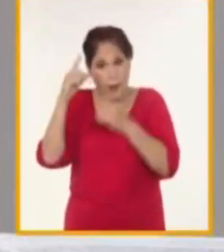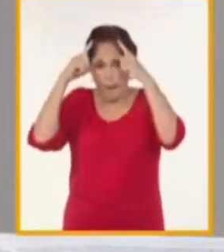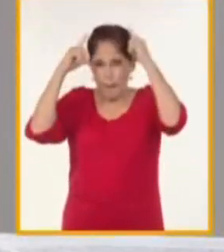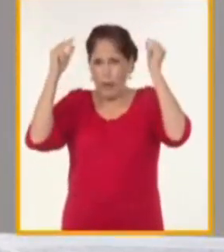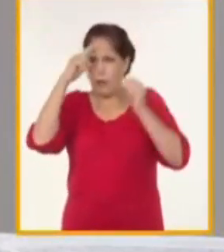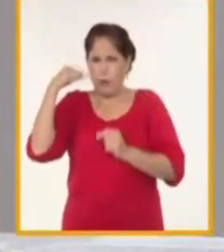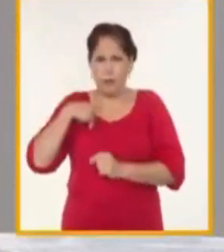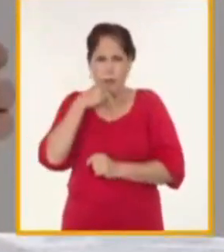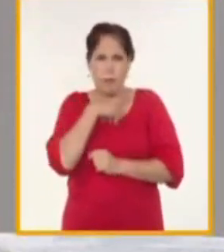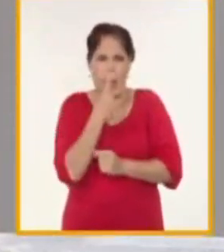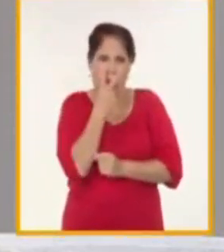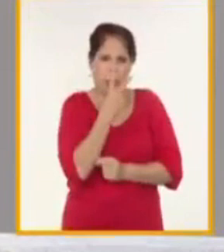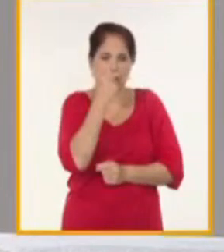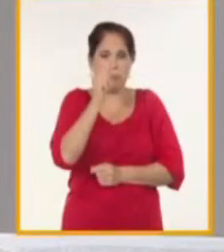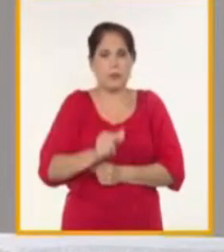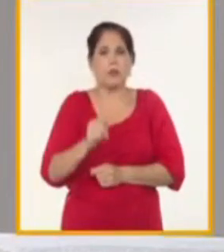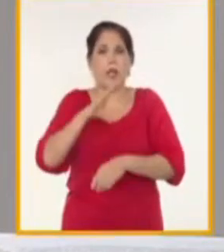entidades